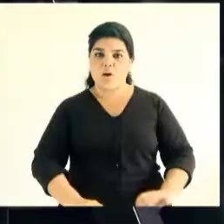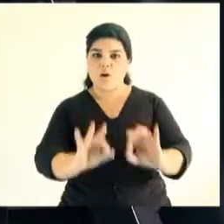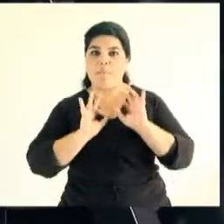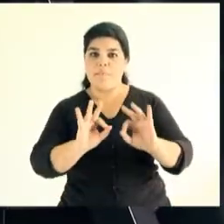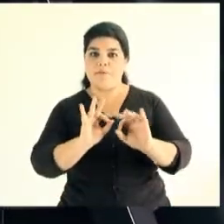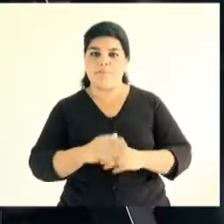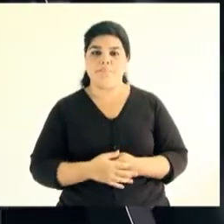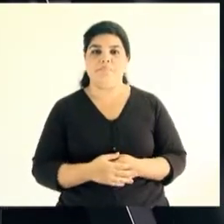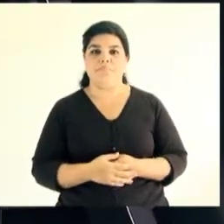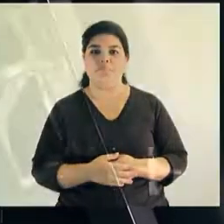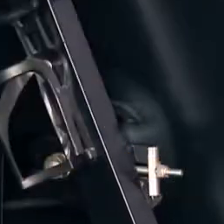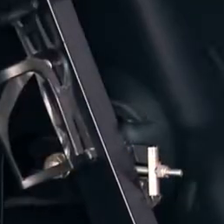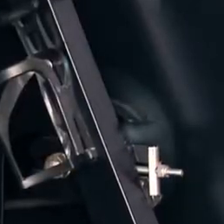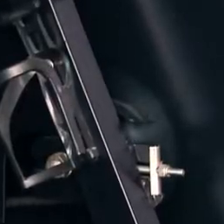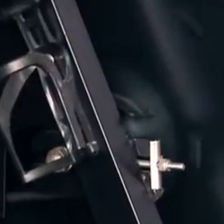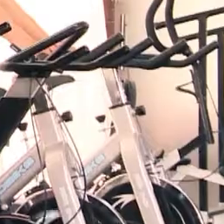previo antes de empezar.